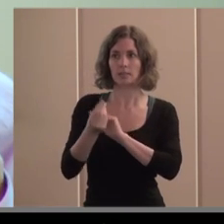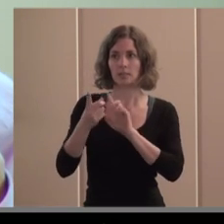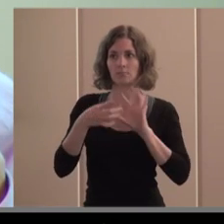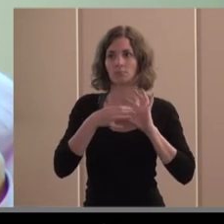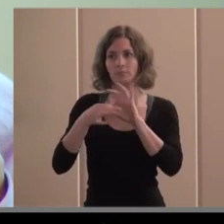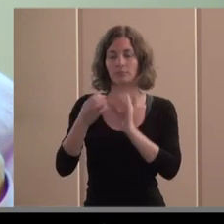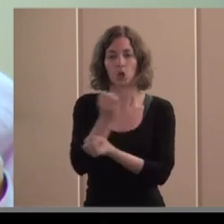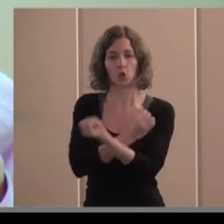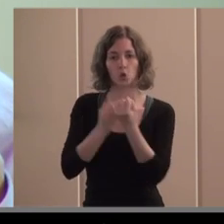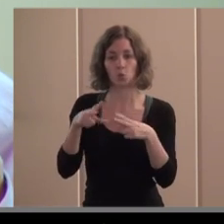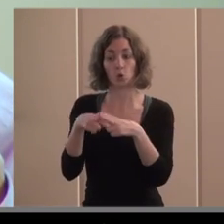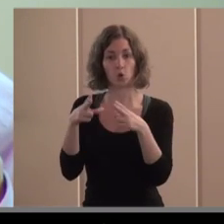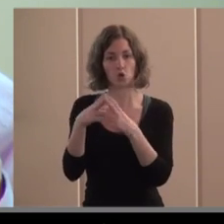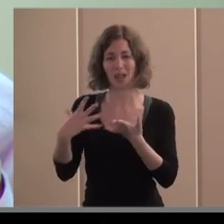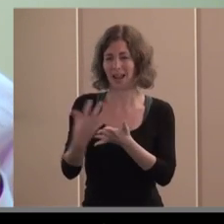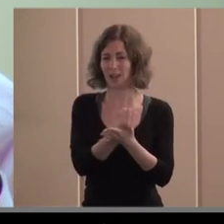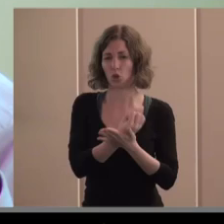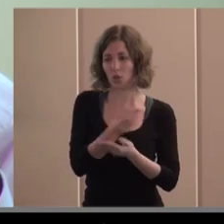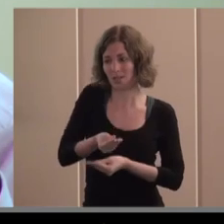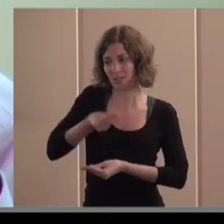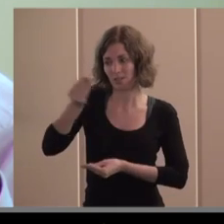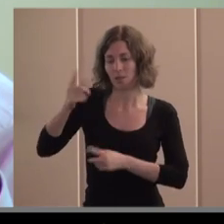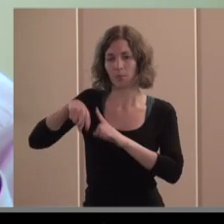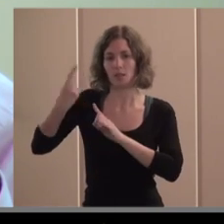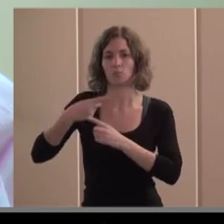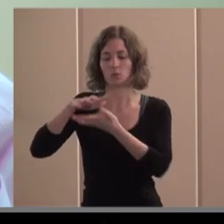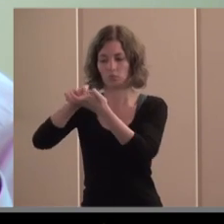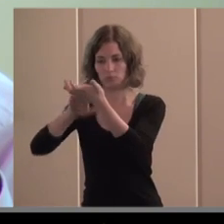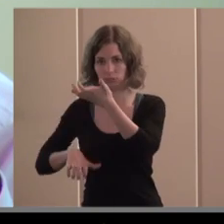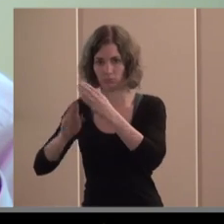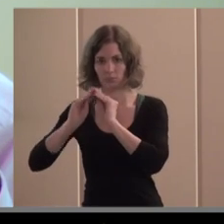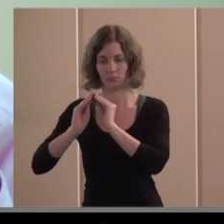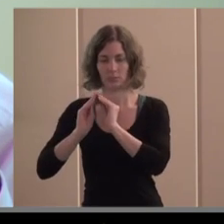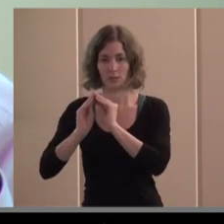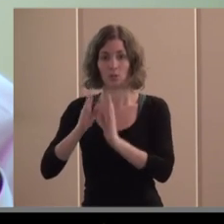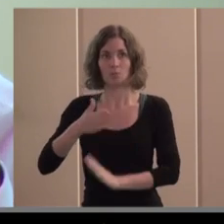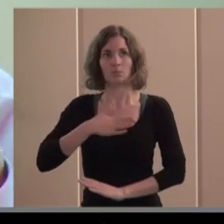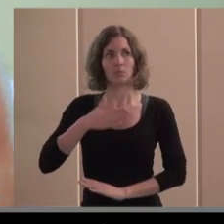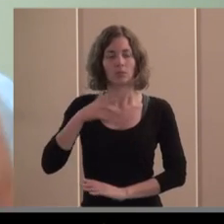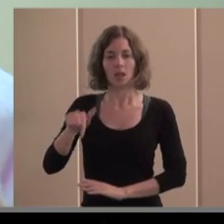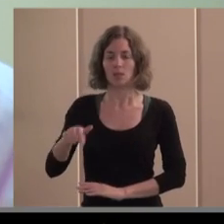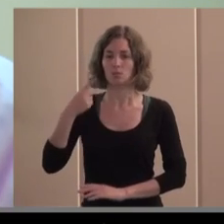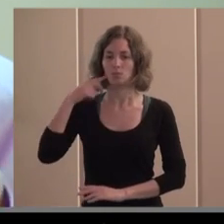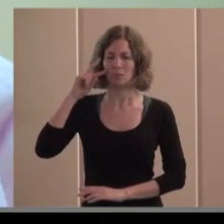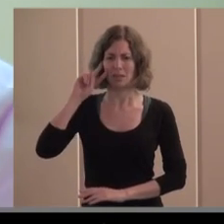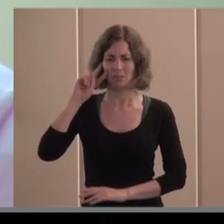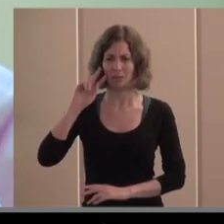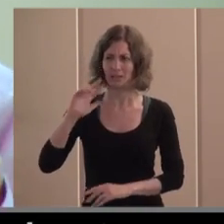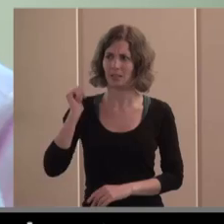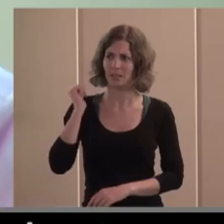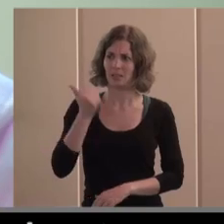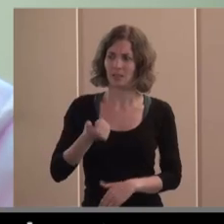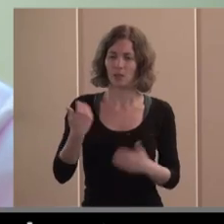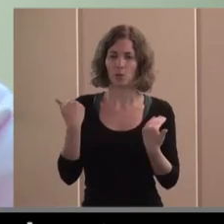económico o social acaban pasando para informe y por tanto eso para mí ha supuesto también una experiencia y supone una experiencia